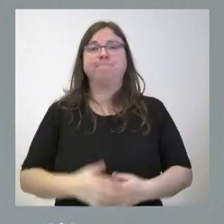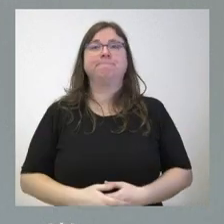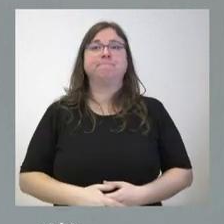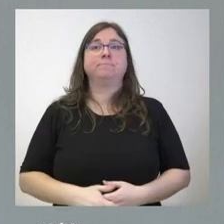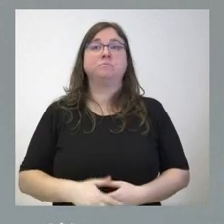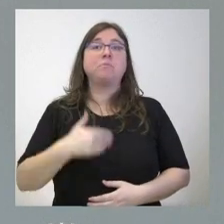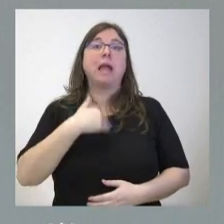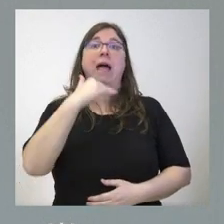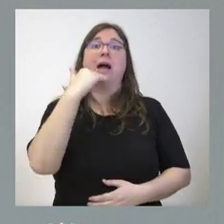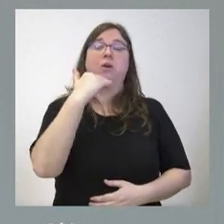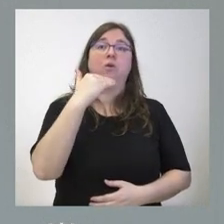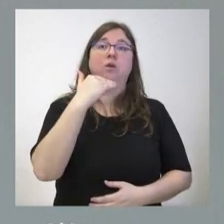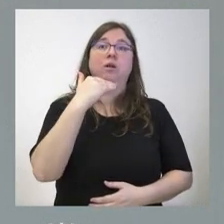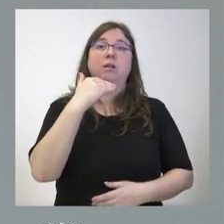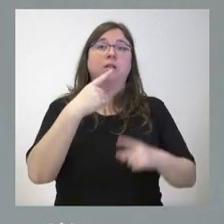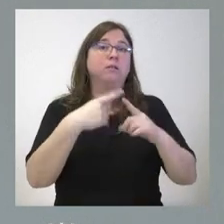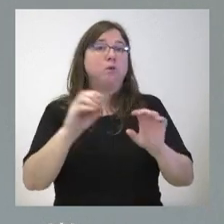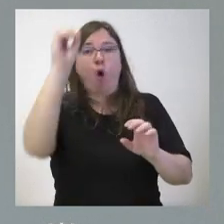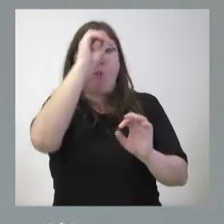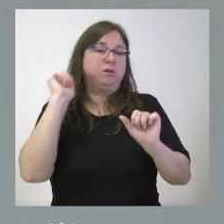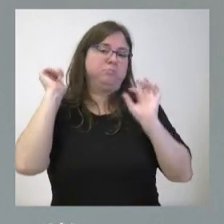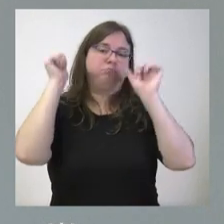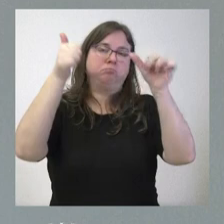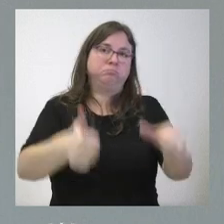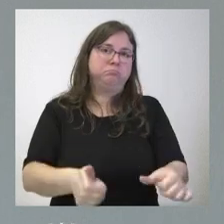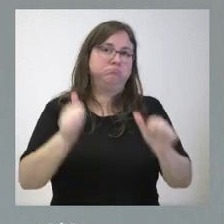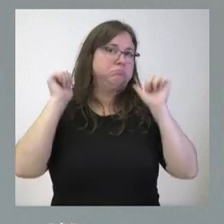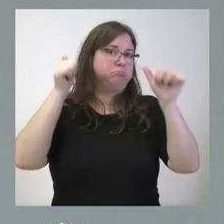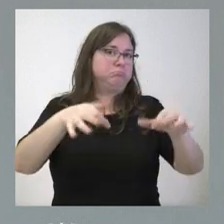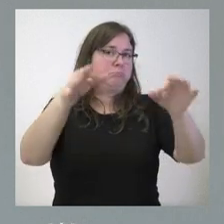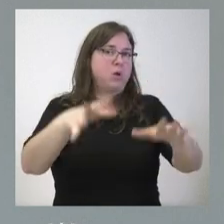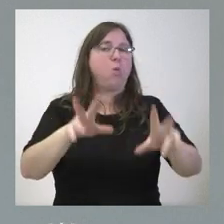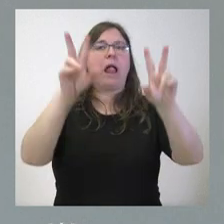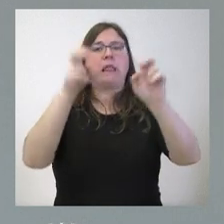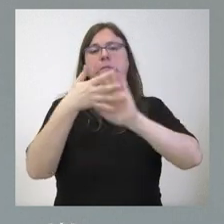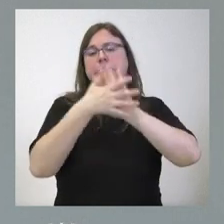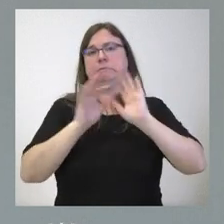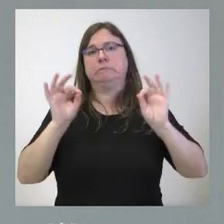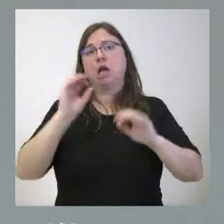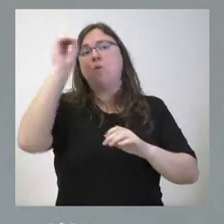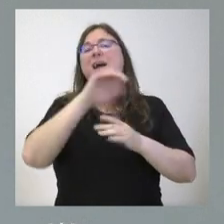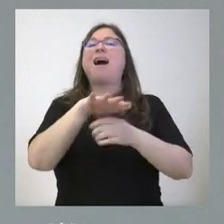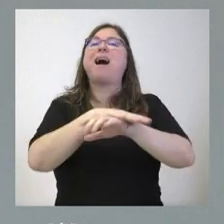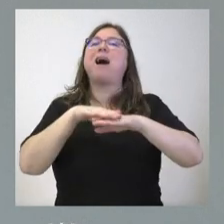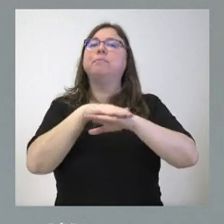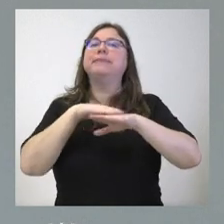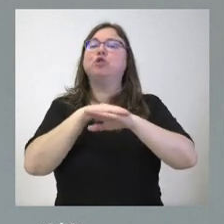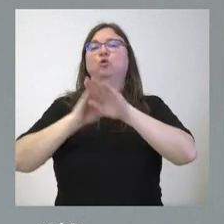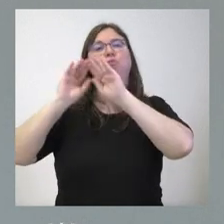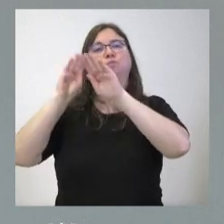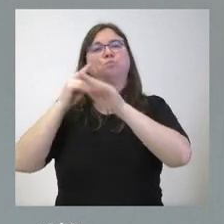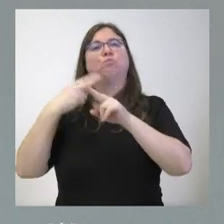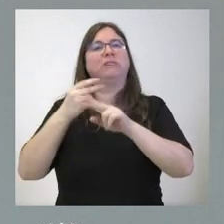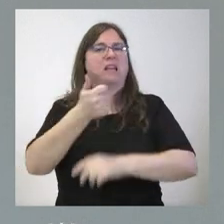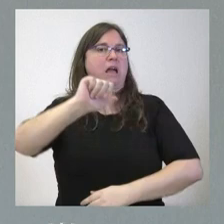no es una diferencia respecto de la posición que hemos mantenido sobre estas cuestiones y otras de ámbito parlamentario y político nacional